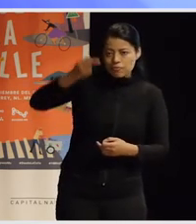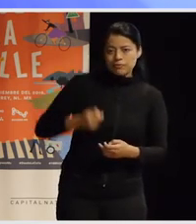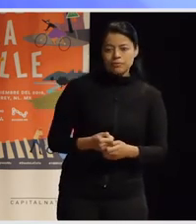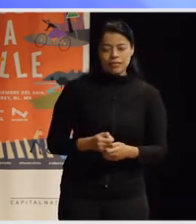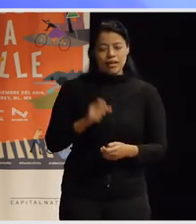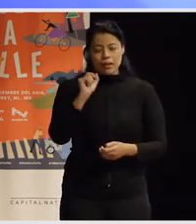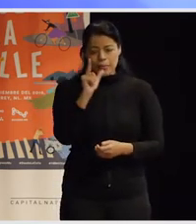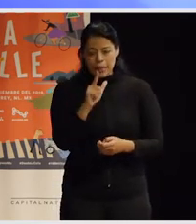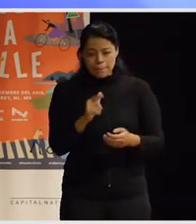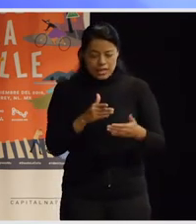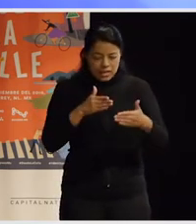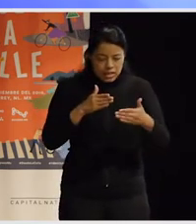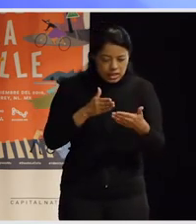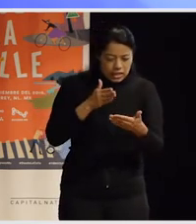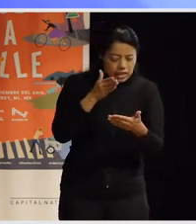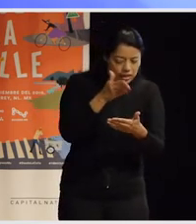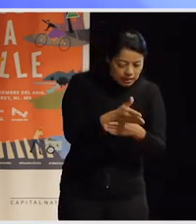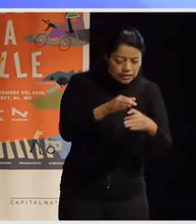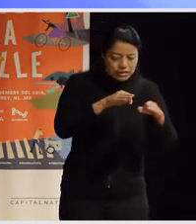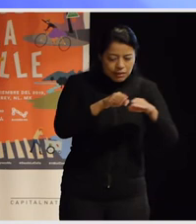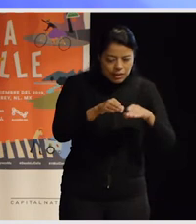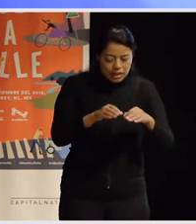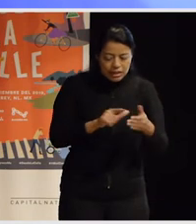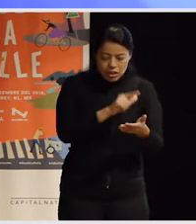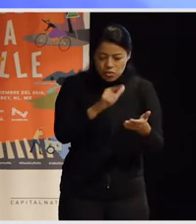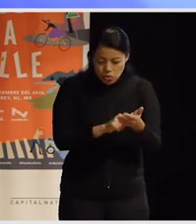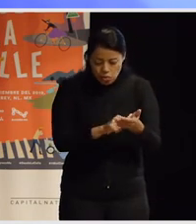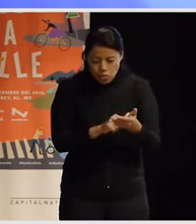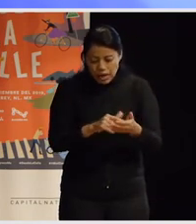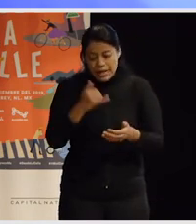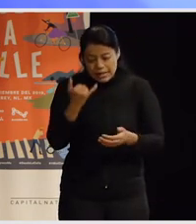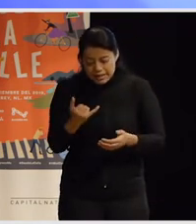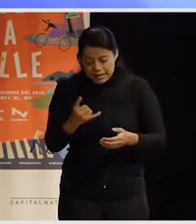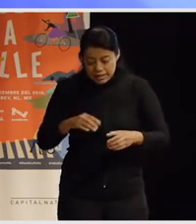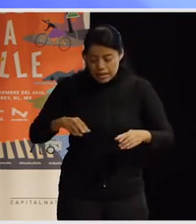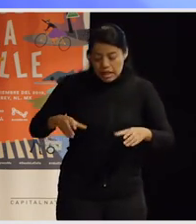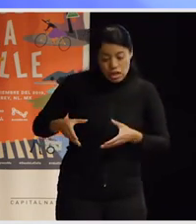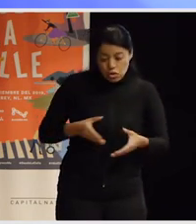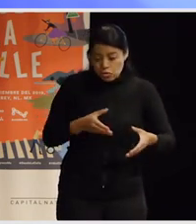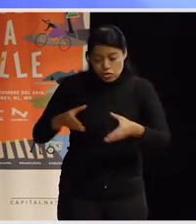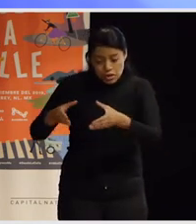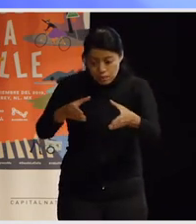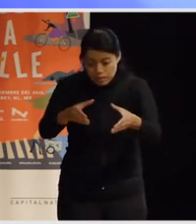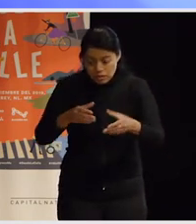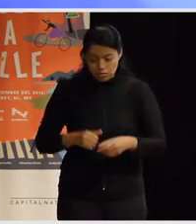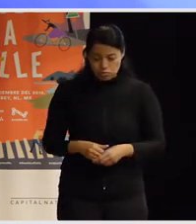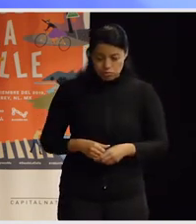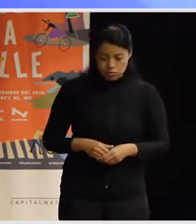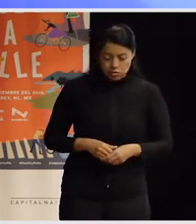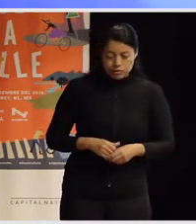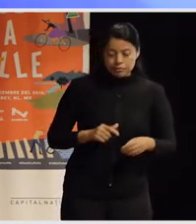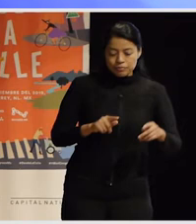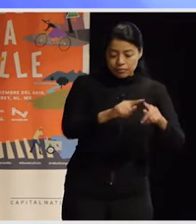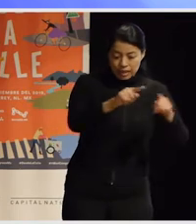espacios específicos, sino también en los trayectos en donde vamos transitando hacia distintos